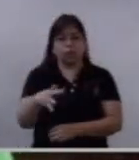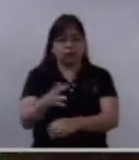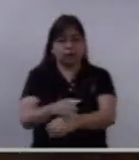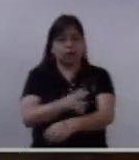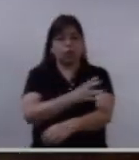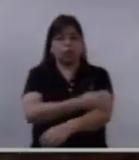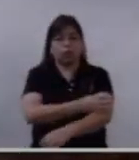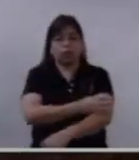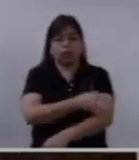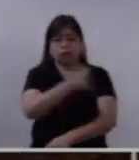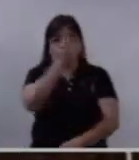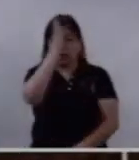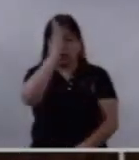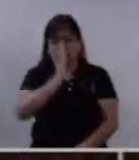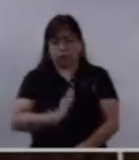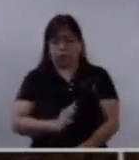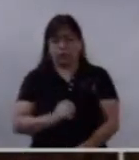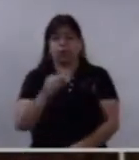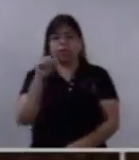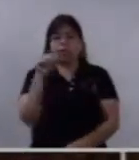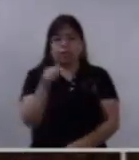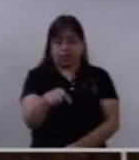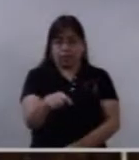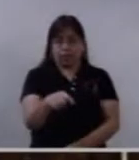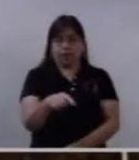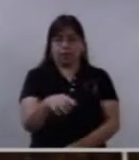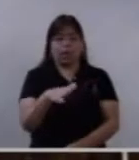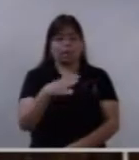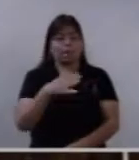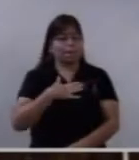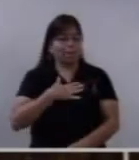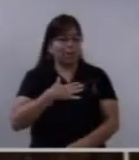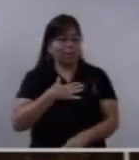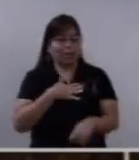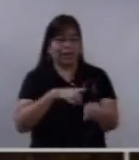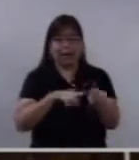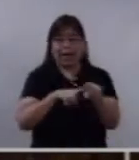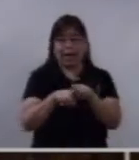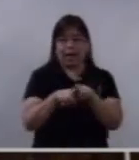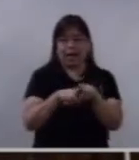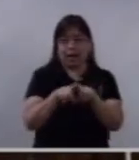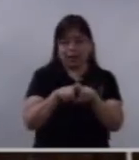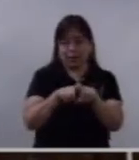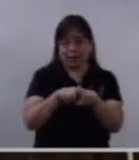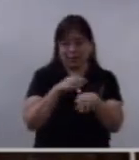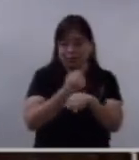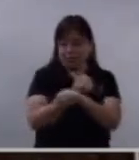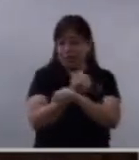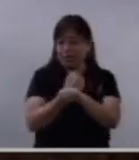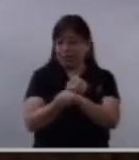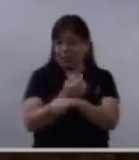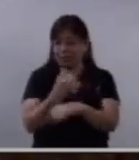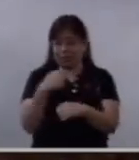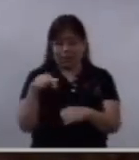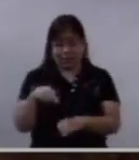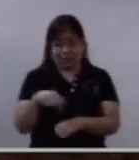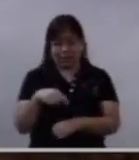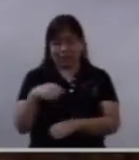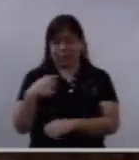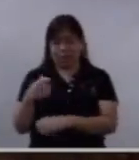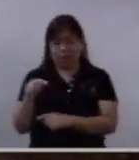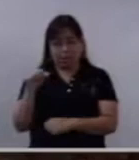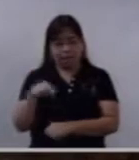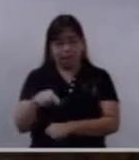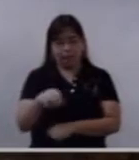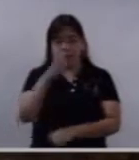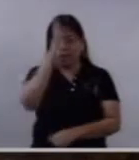y también mi hermano carnal, que está también concelebrando con nosotros.